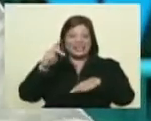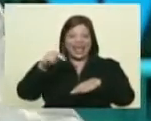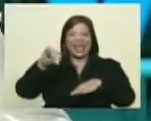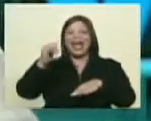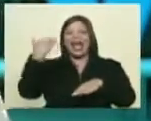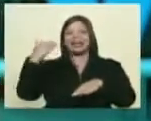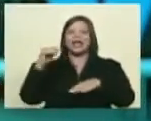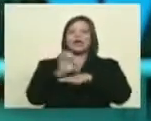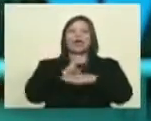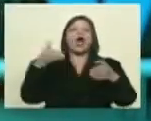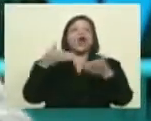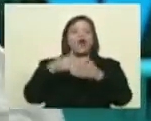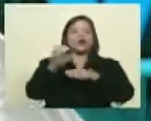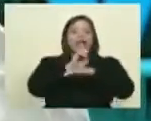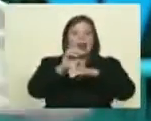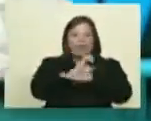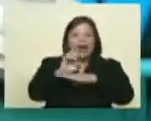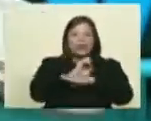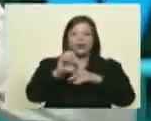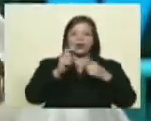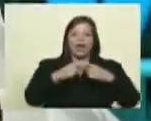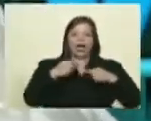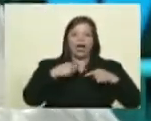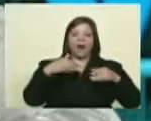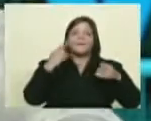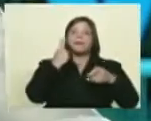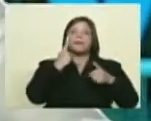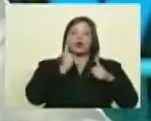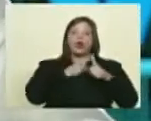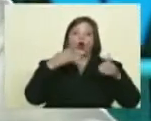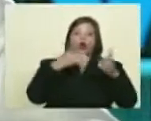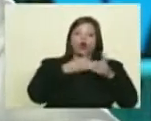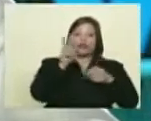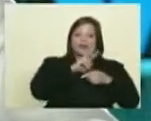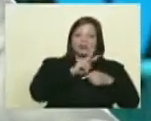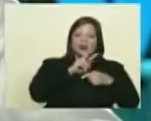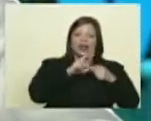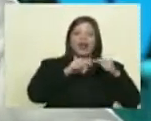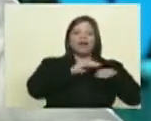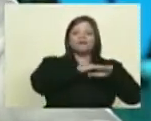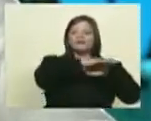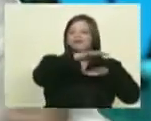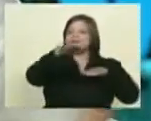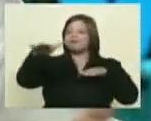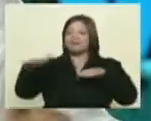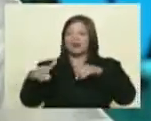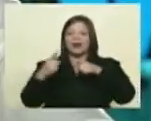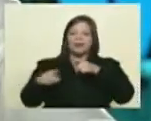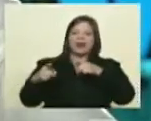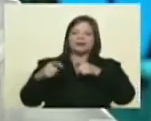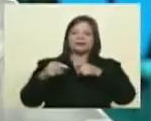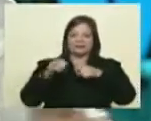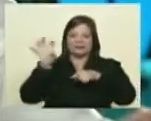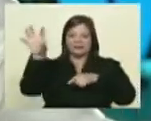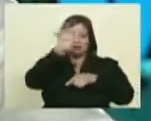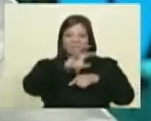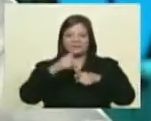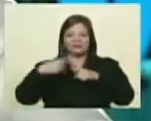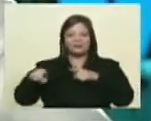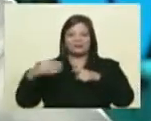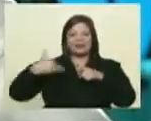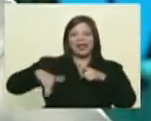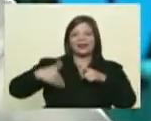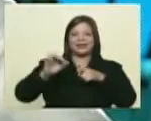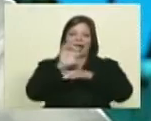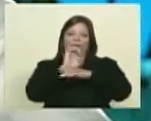Correa en Ecuador, es decir, hay también un uso después de que se construye esa demonización con un rédito político interno. También se utilizó, por ejemplo, lo hemos